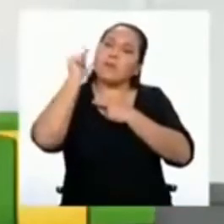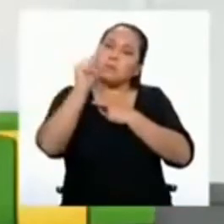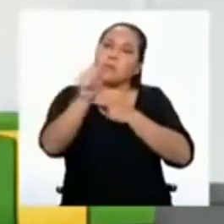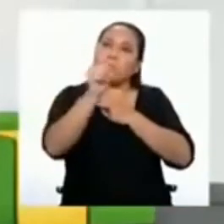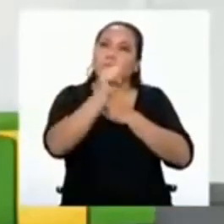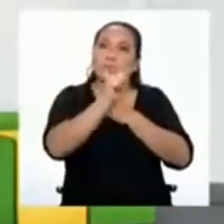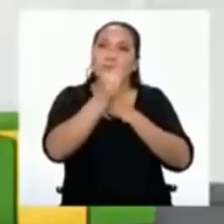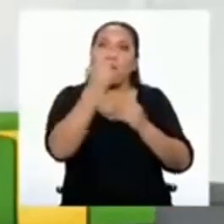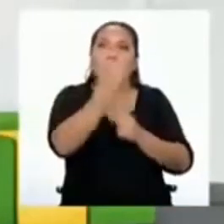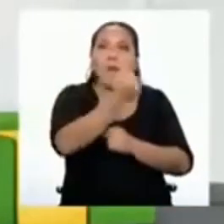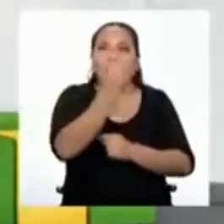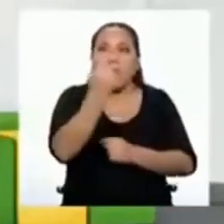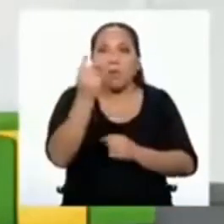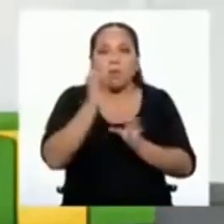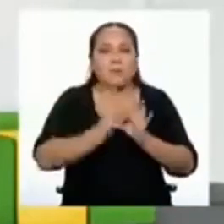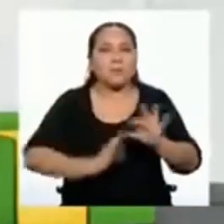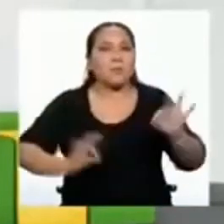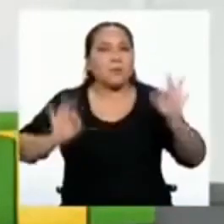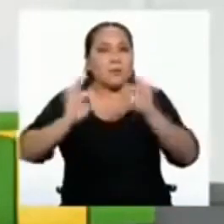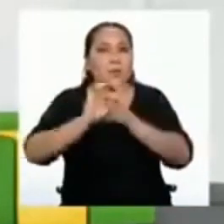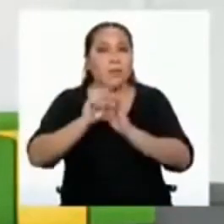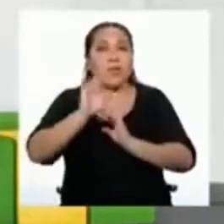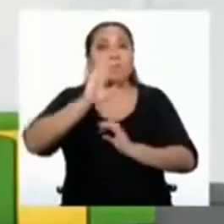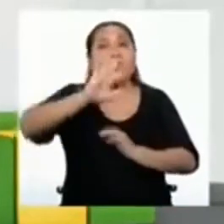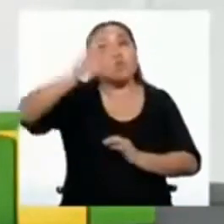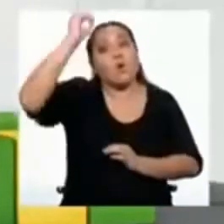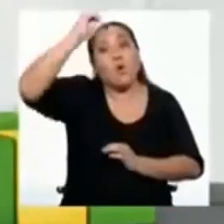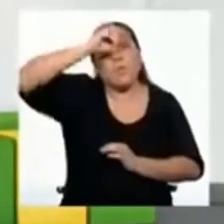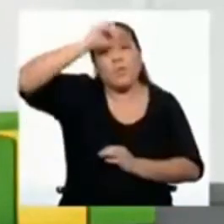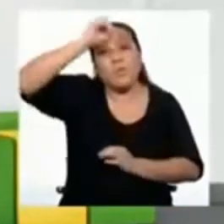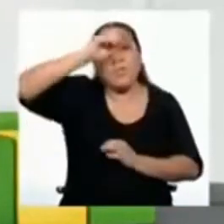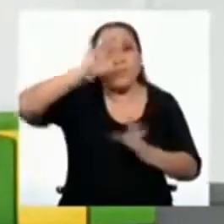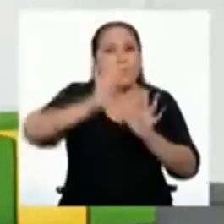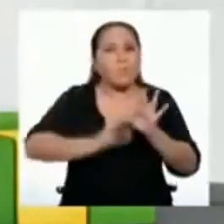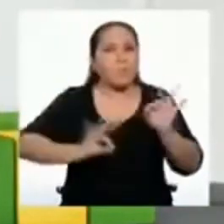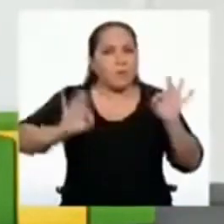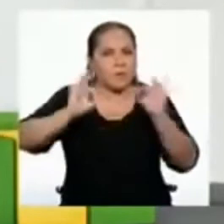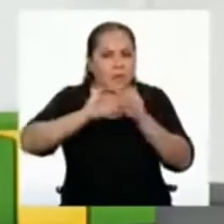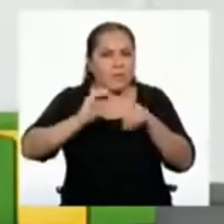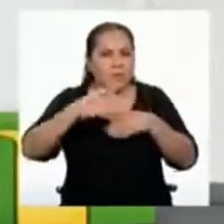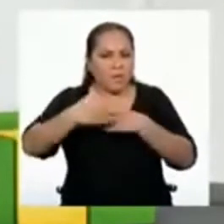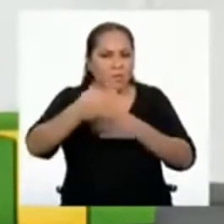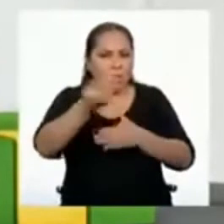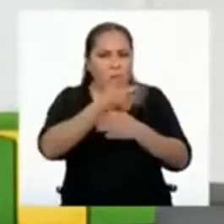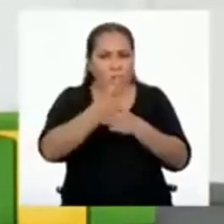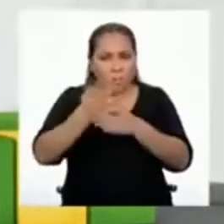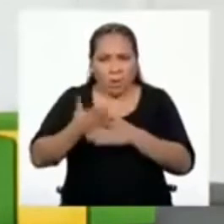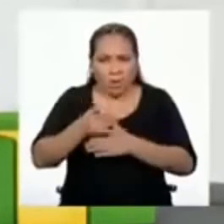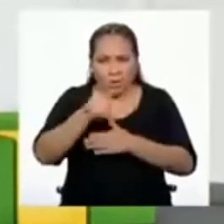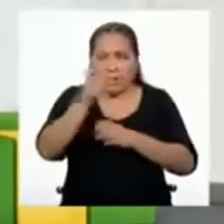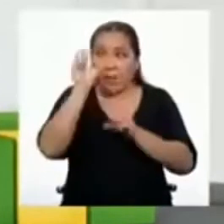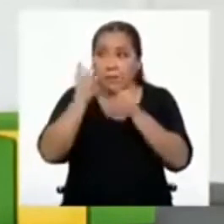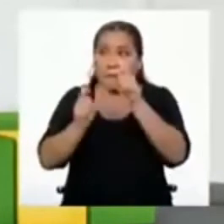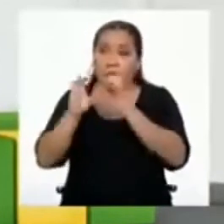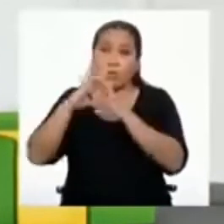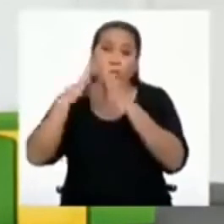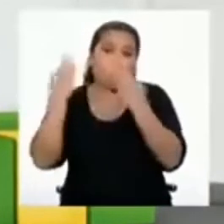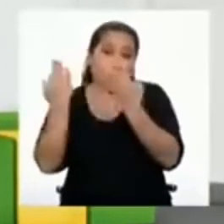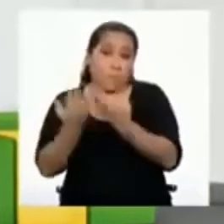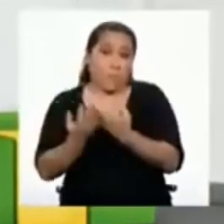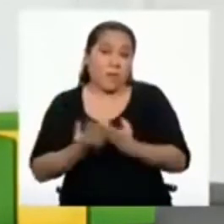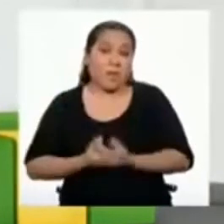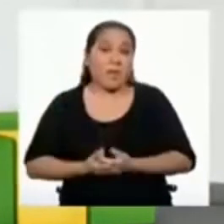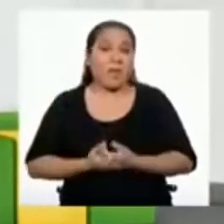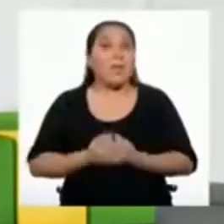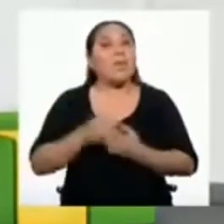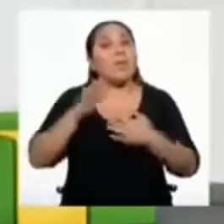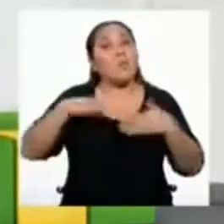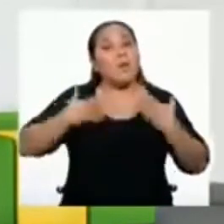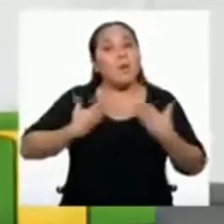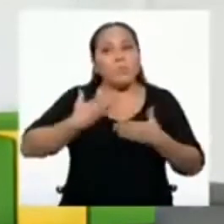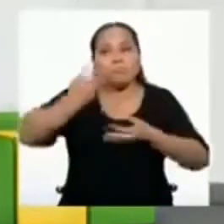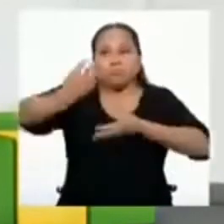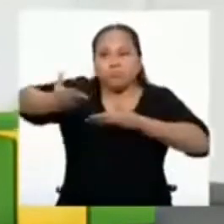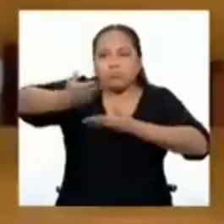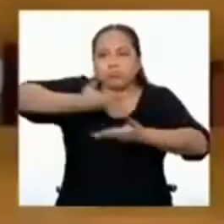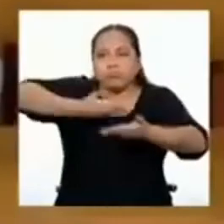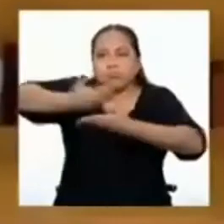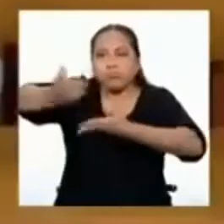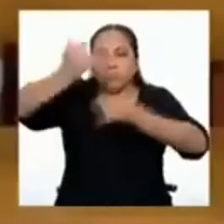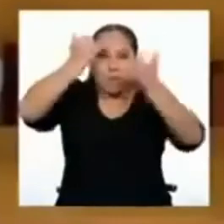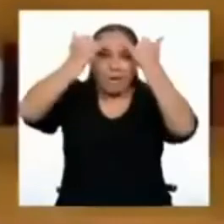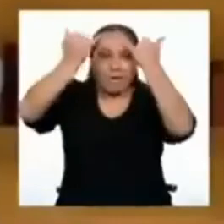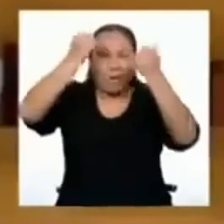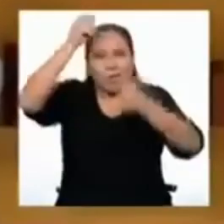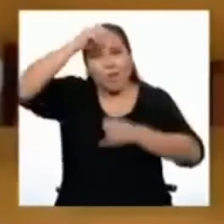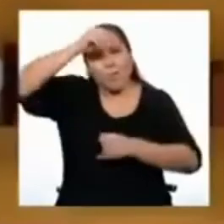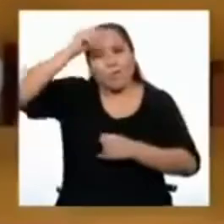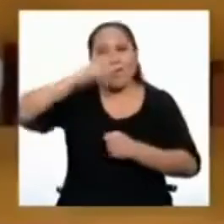No olvides que tu opinión es muy importante. Si puedes, compártela luego con las personas que te acompañan en casa y así podremos intercambiar puntos de